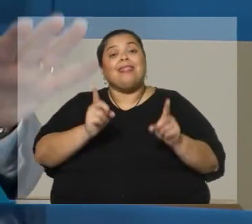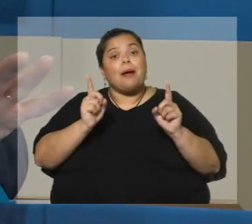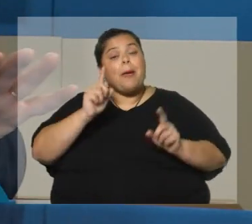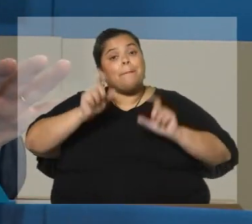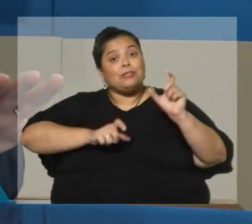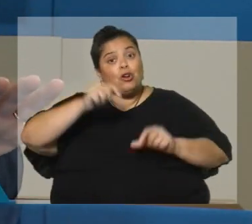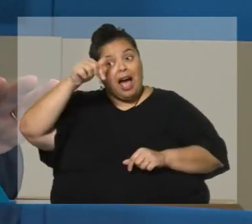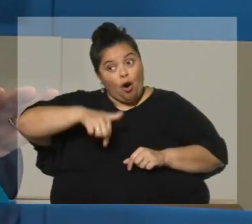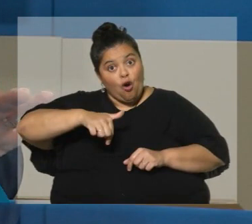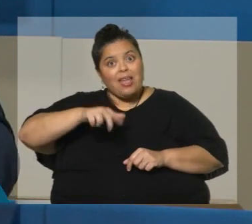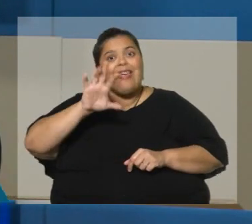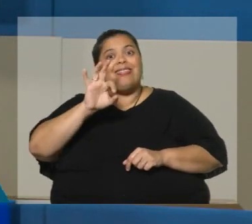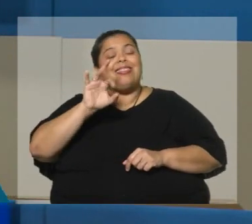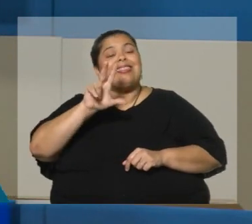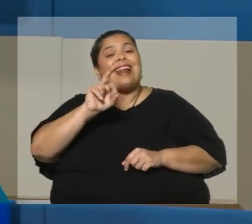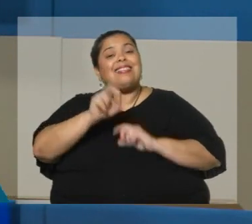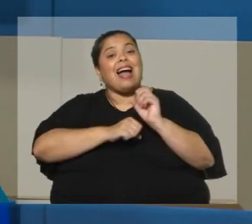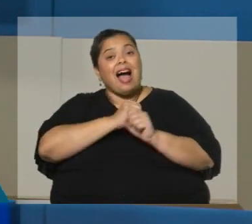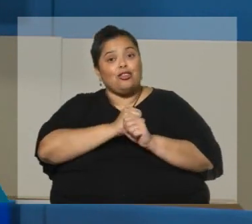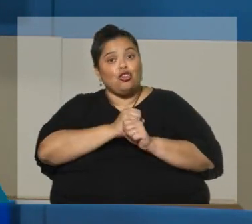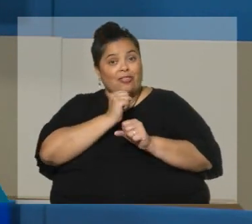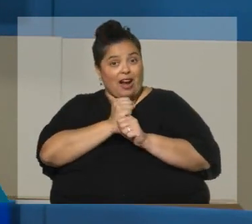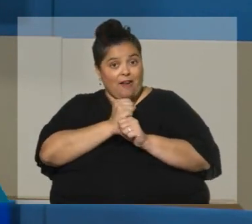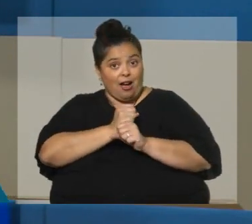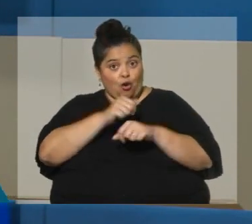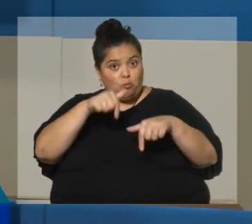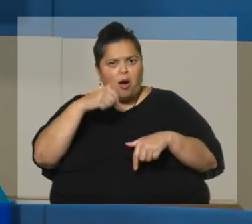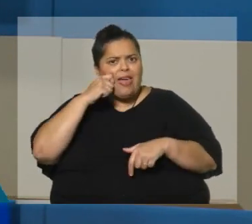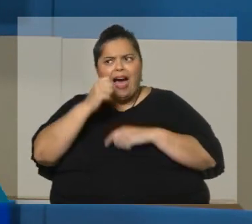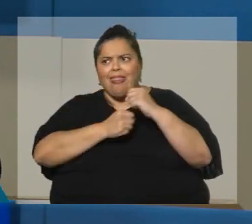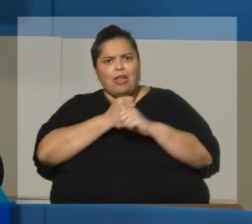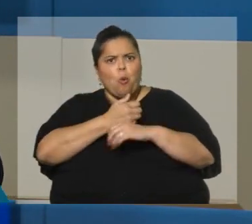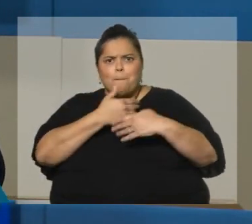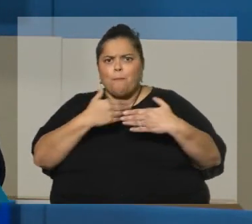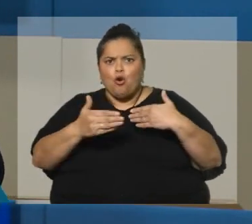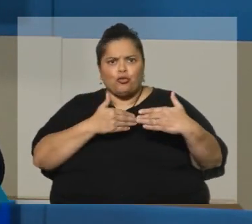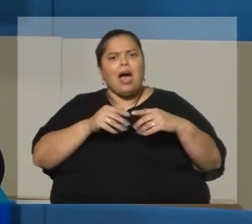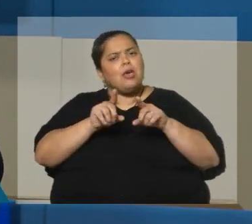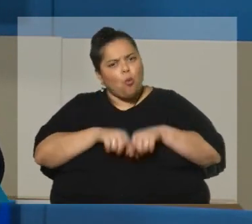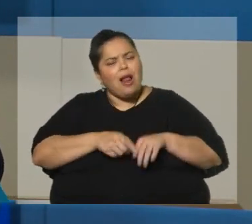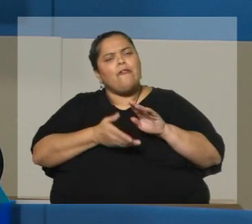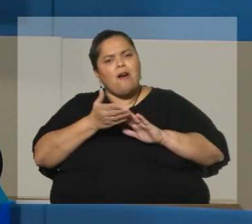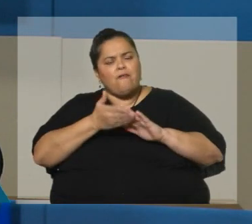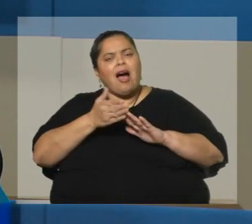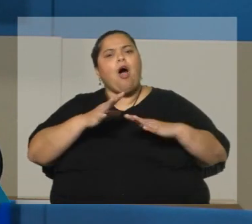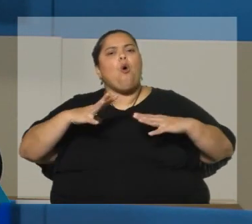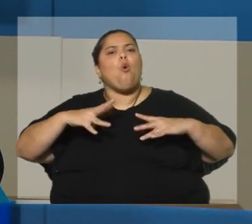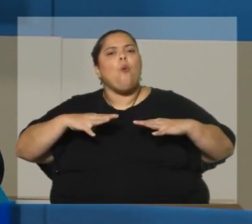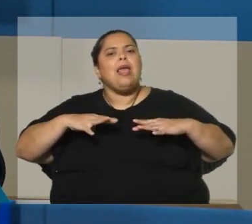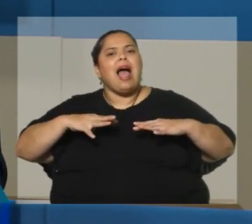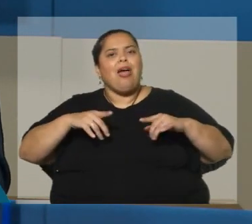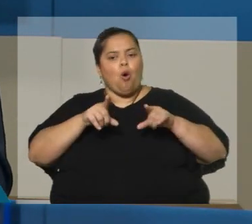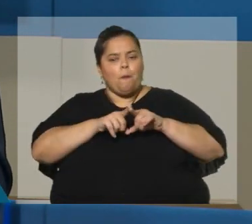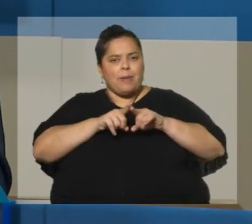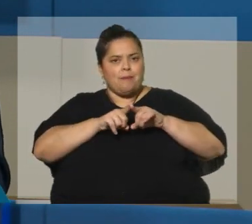trabajo, cualquiera sea su edad. El que hoy tenga 30 años de trabajo, cualquiera sea su edad, va a seguir jubilándose como una